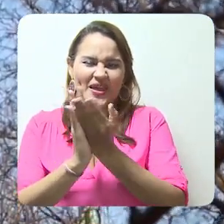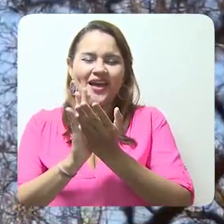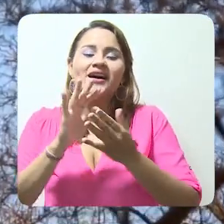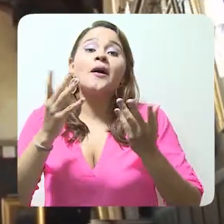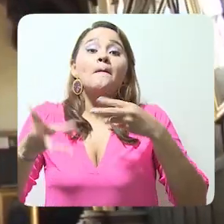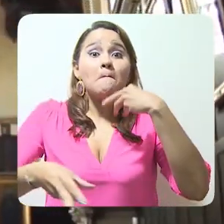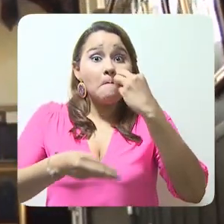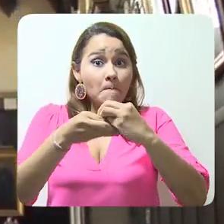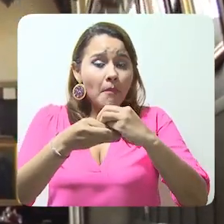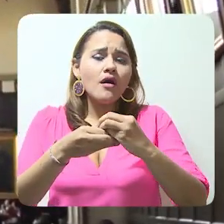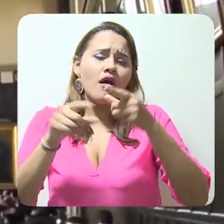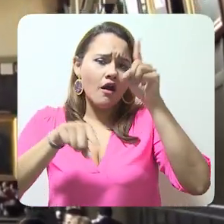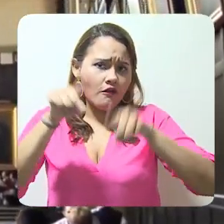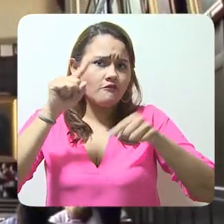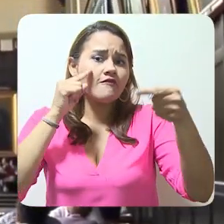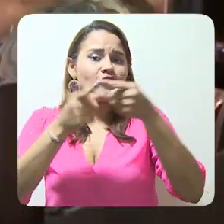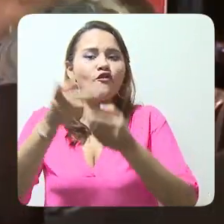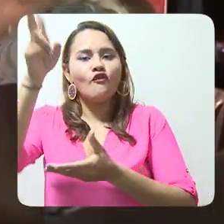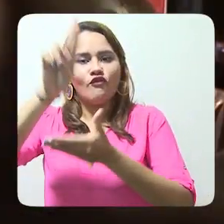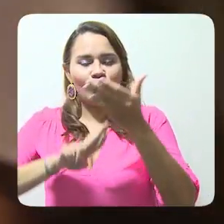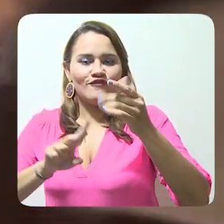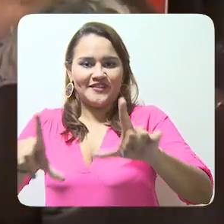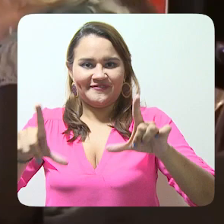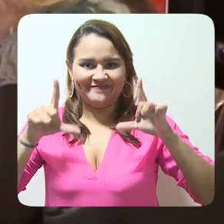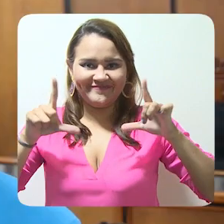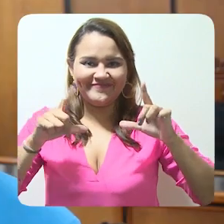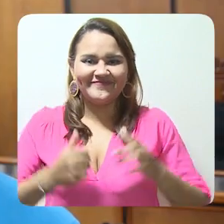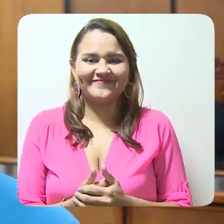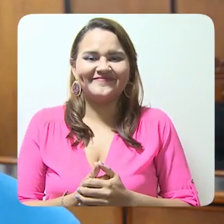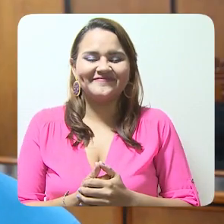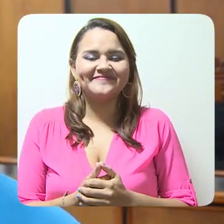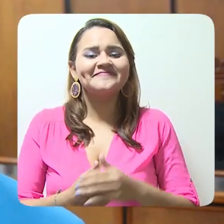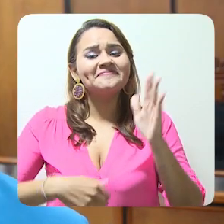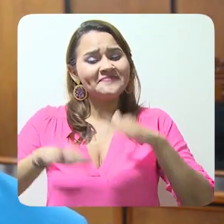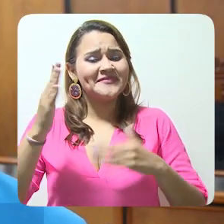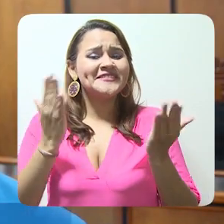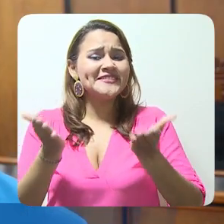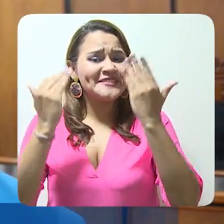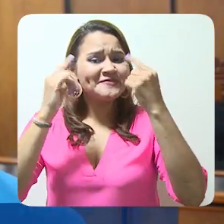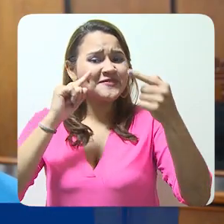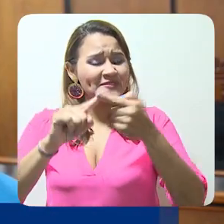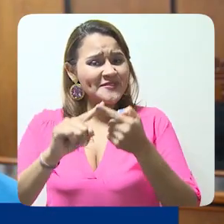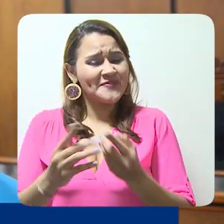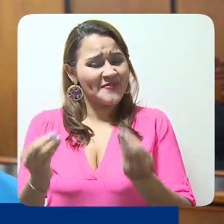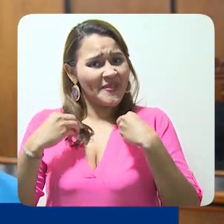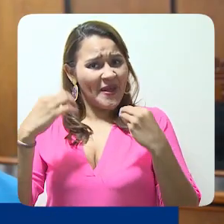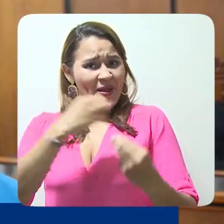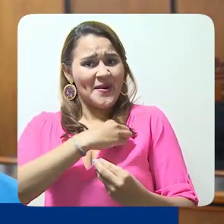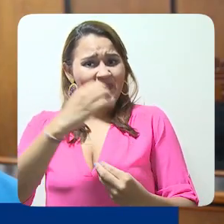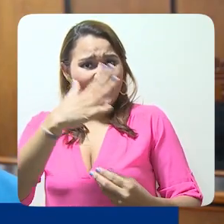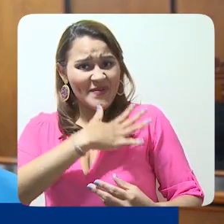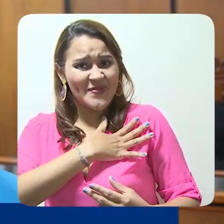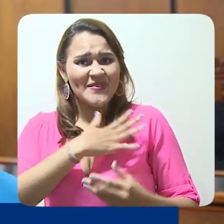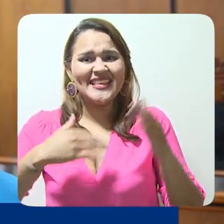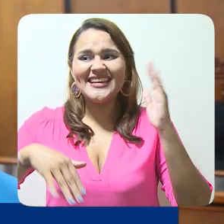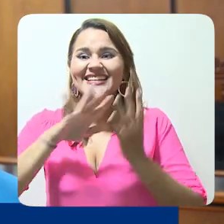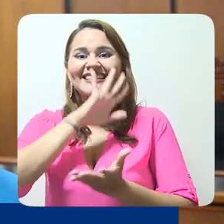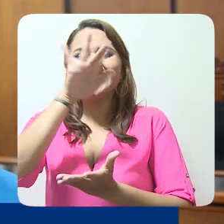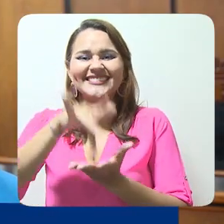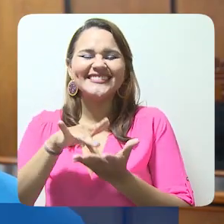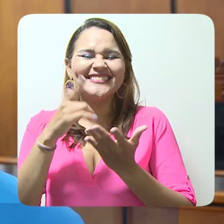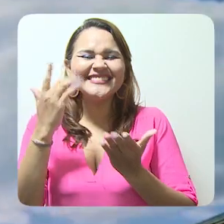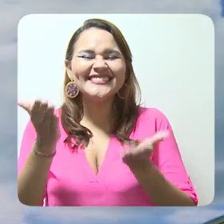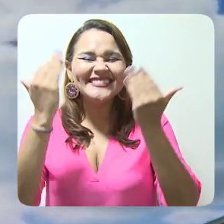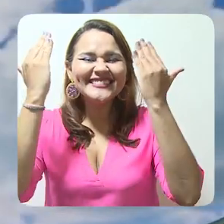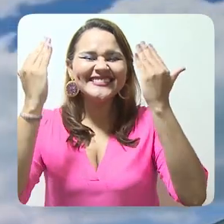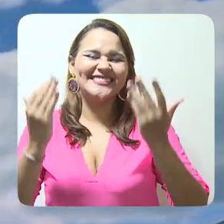ellos un proceso de doble titulación en el país de destino. La universidad nos brinda esa oportunidad de conocer las diferentes culturas del exterior y además adquirir